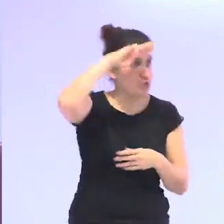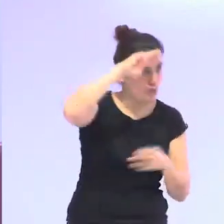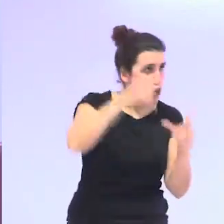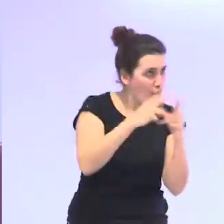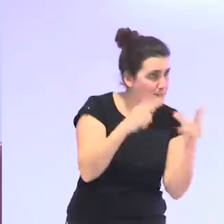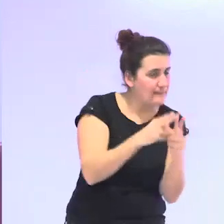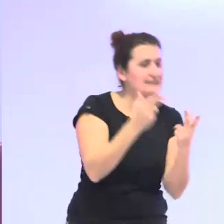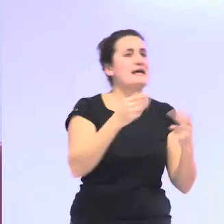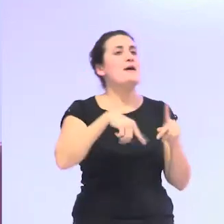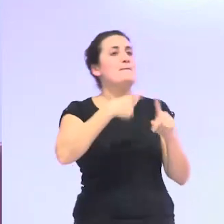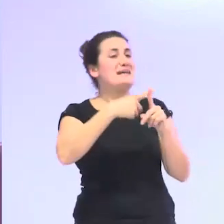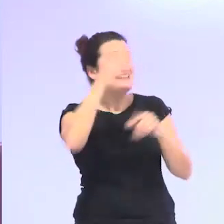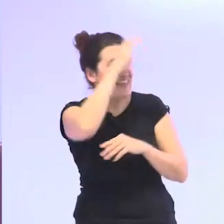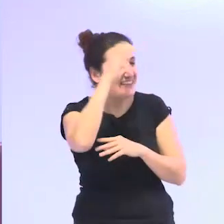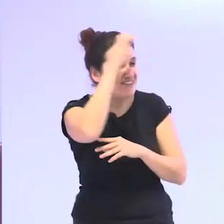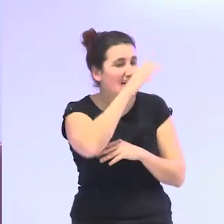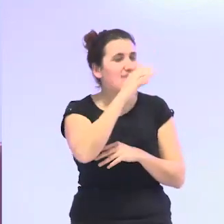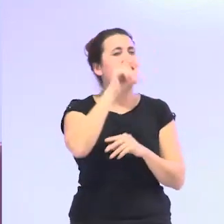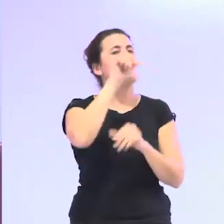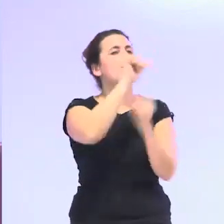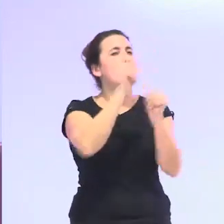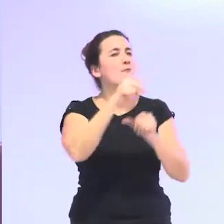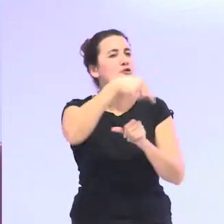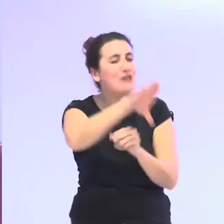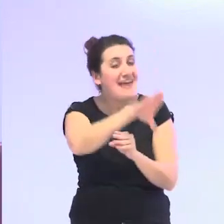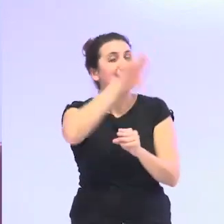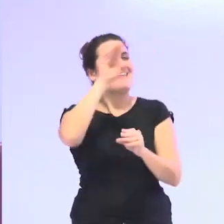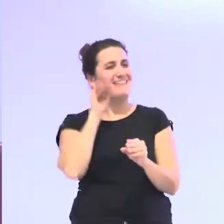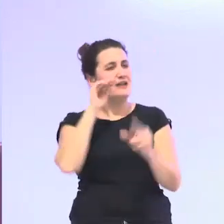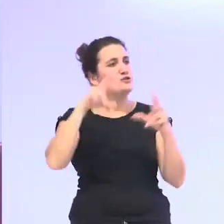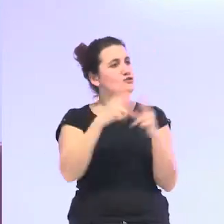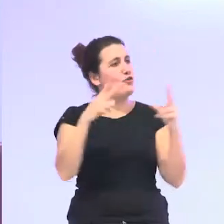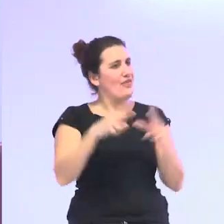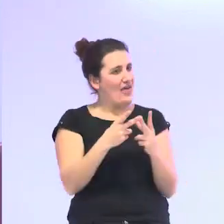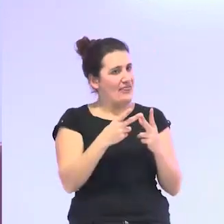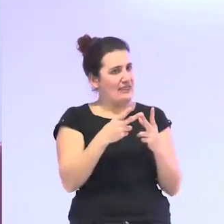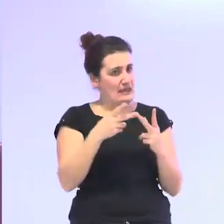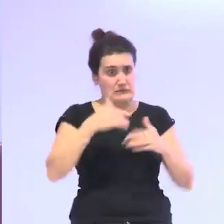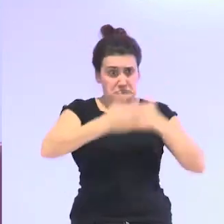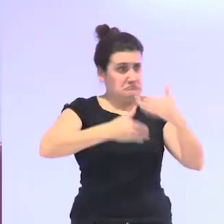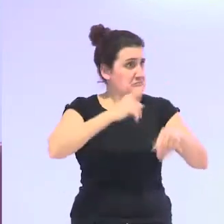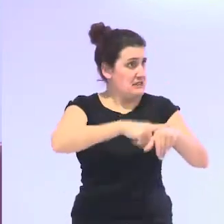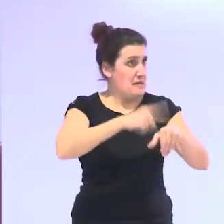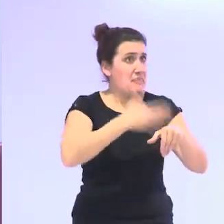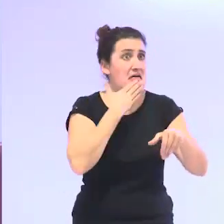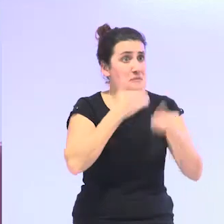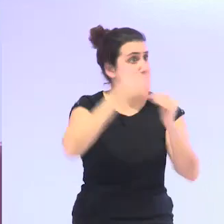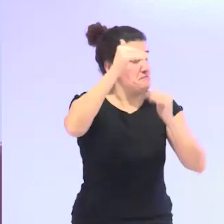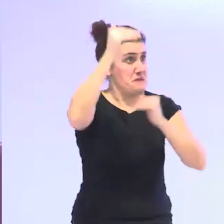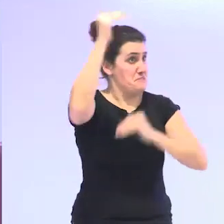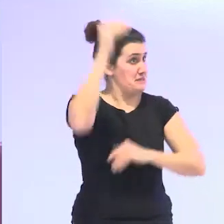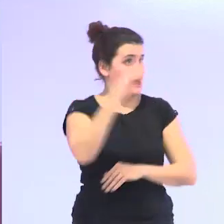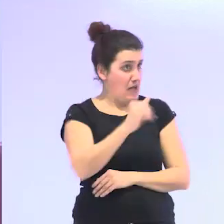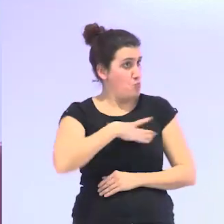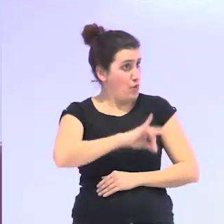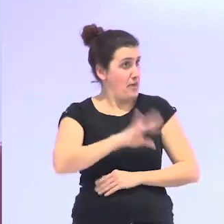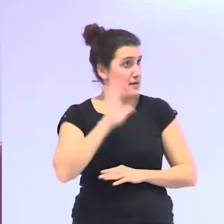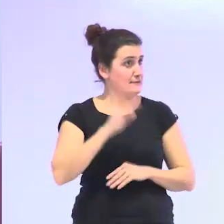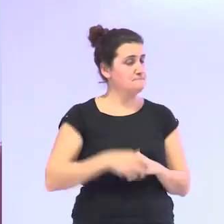la manera en la que entendemos de vivir en sociedades que cada vez van a ser más longevas por lo tanto